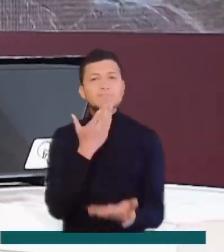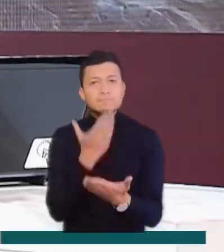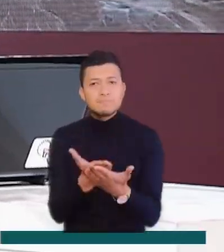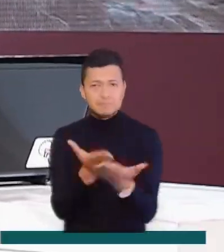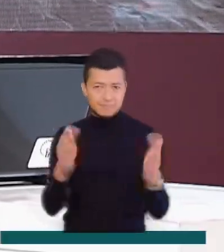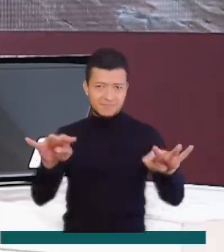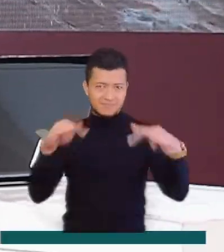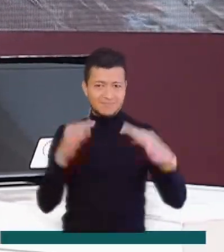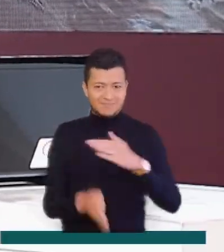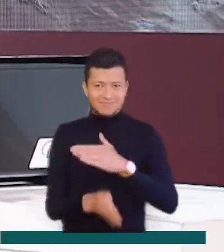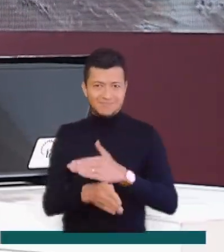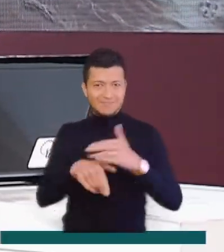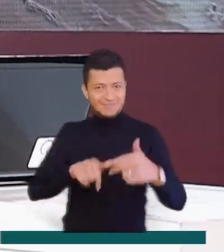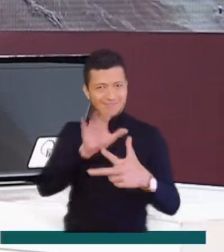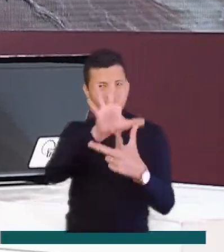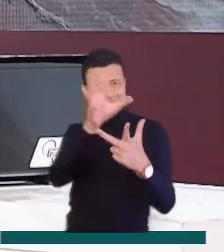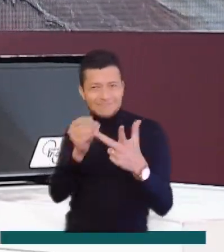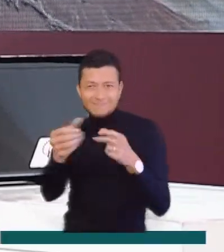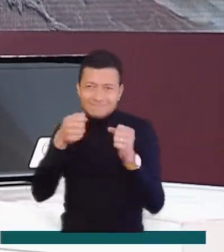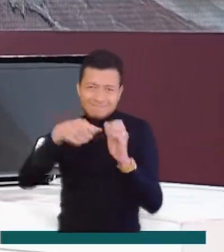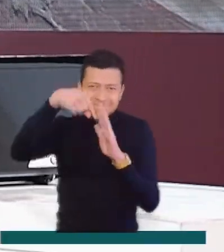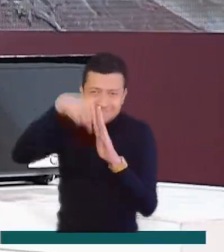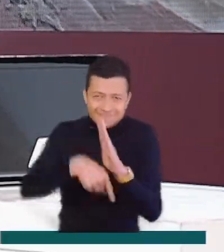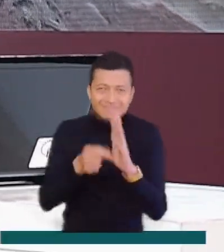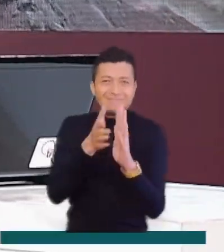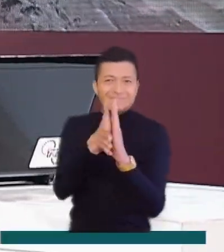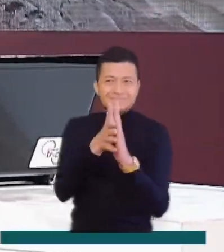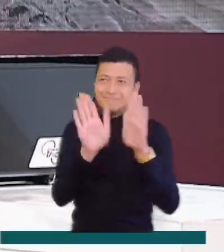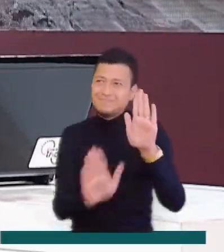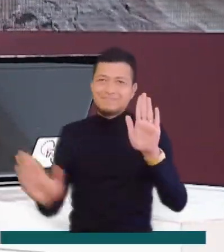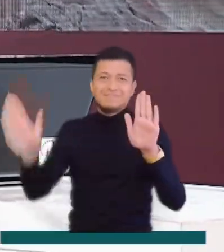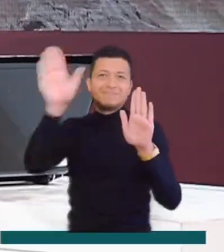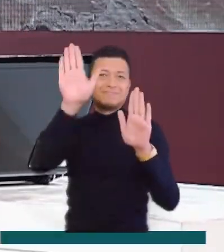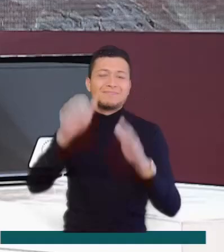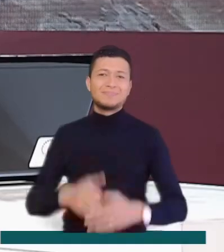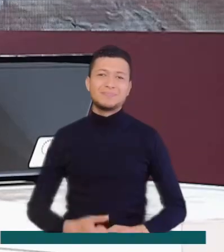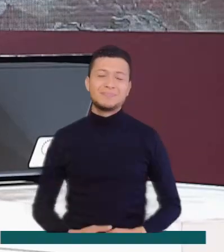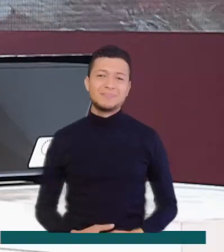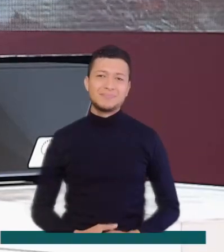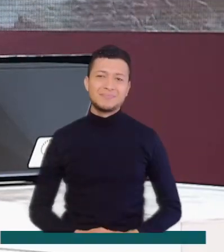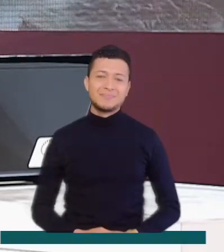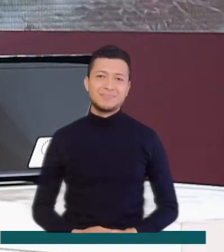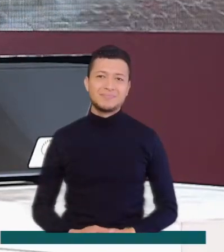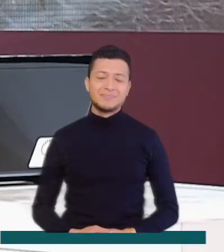Gracias por continuar con nosotros en Enlace 13, periodismo a profundidad en nuestras regiones.